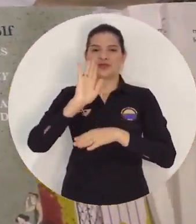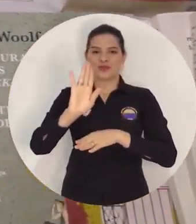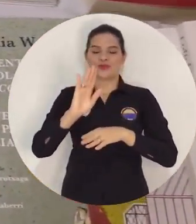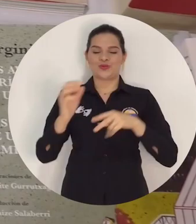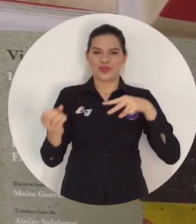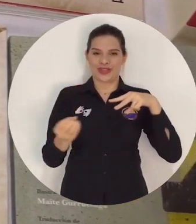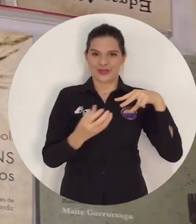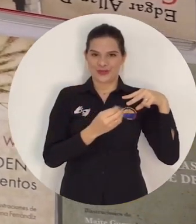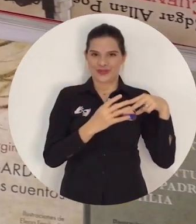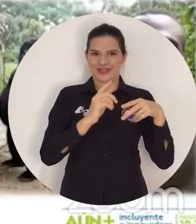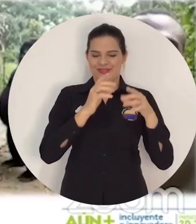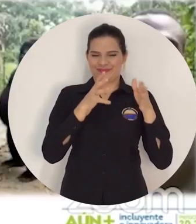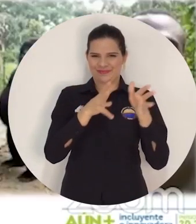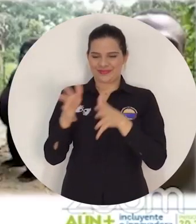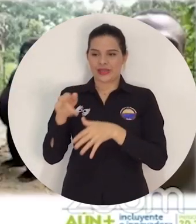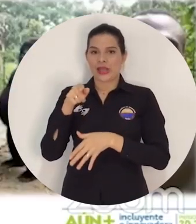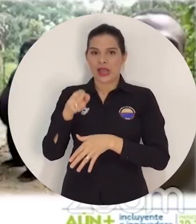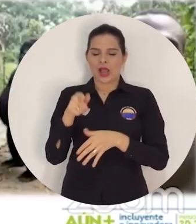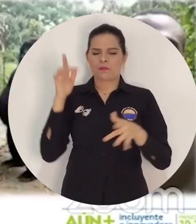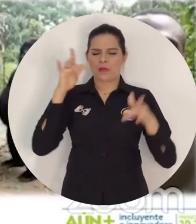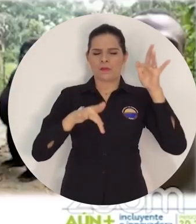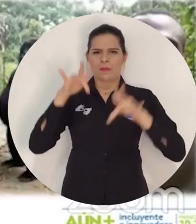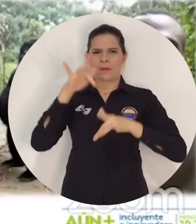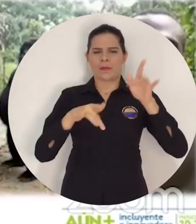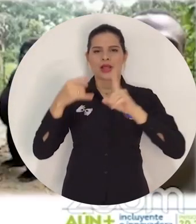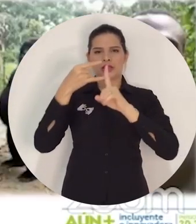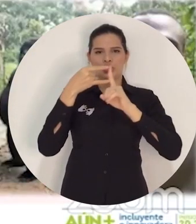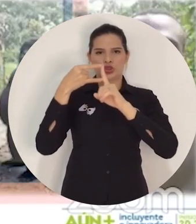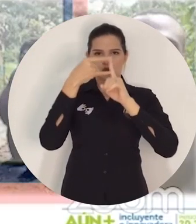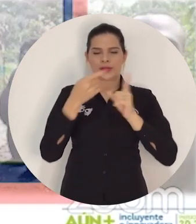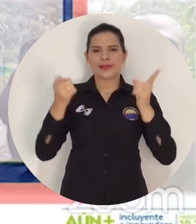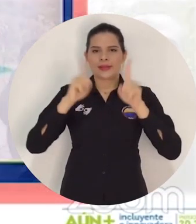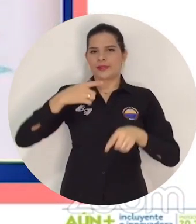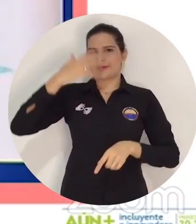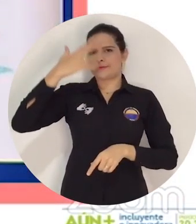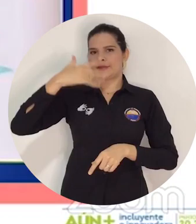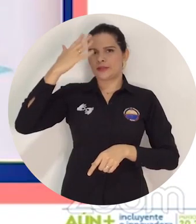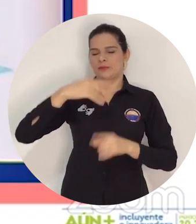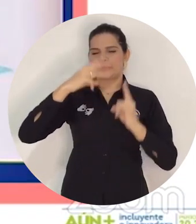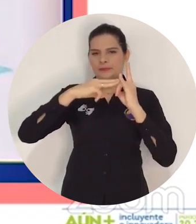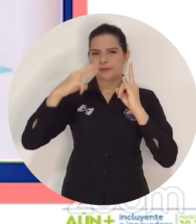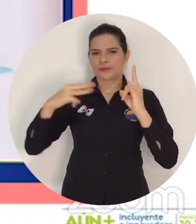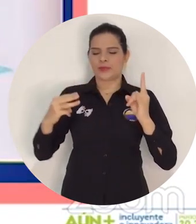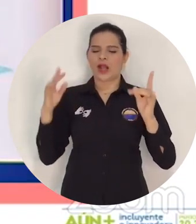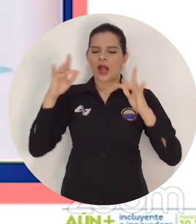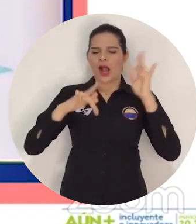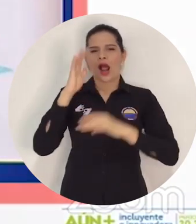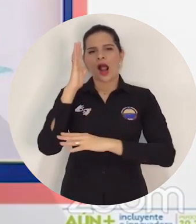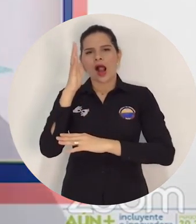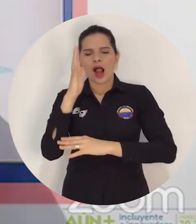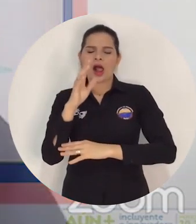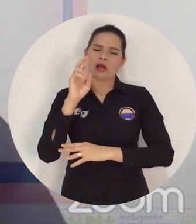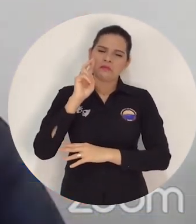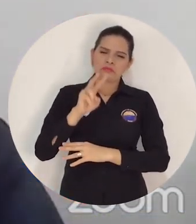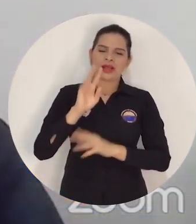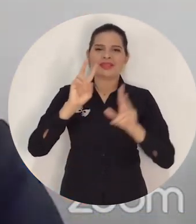científicas, sociales, culturales y literarias que nos brinda a través de su estudio, conocimiento y uso.